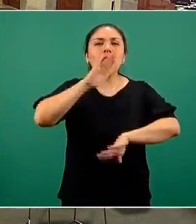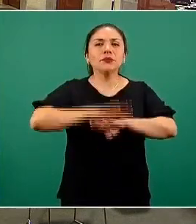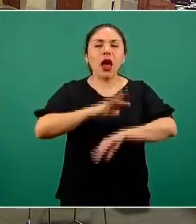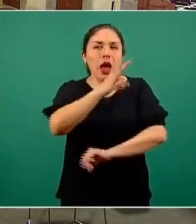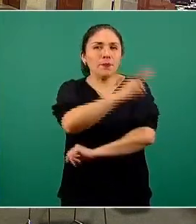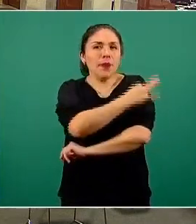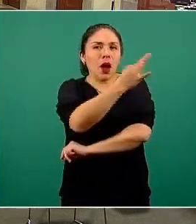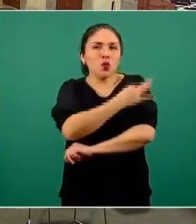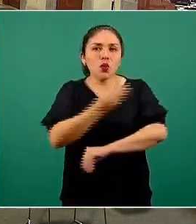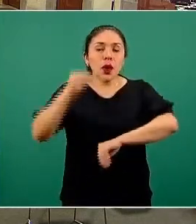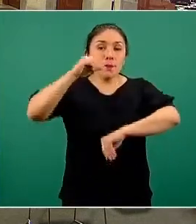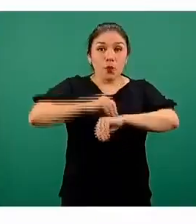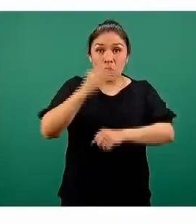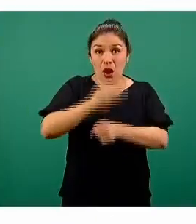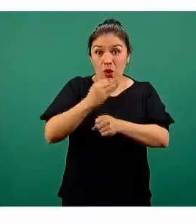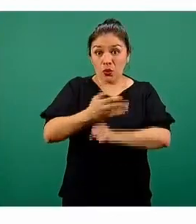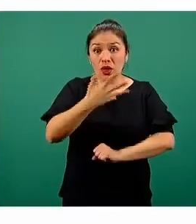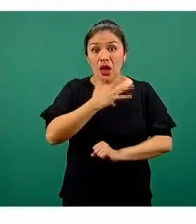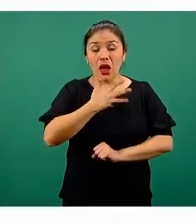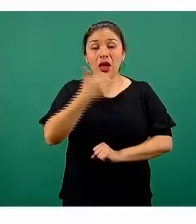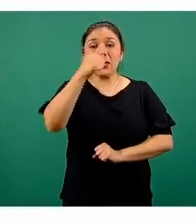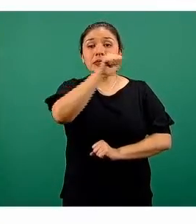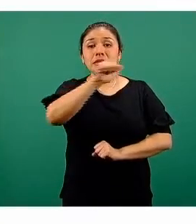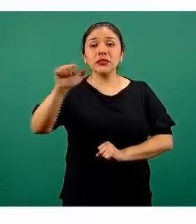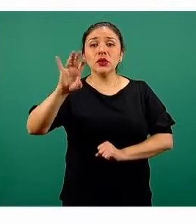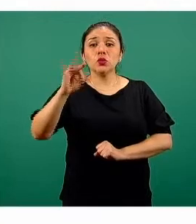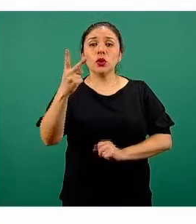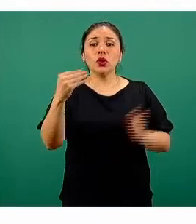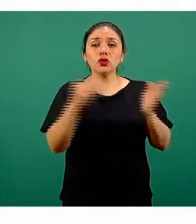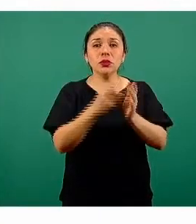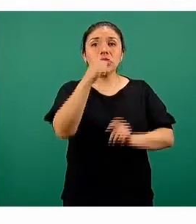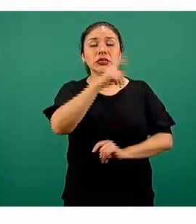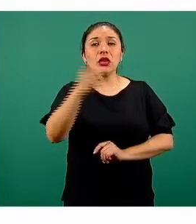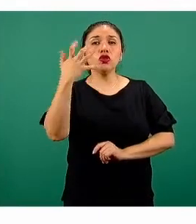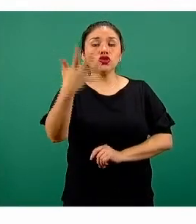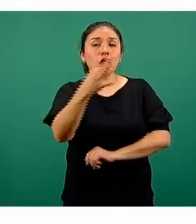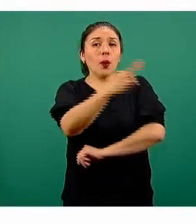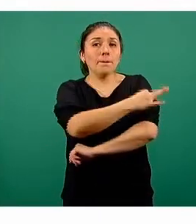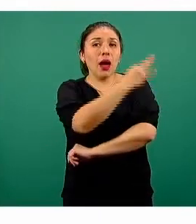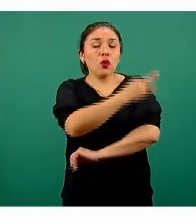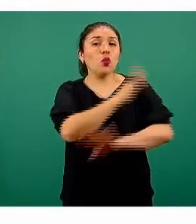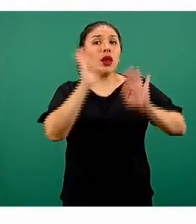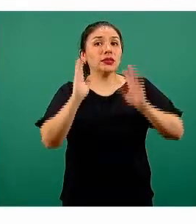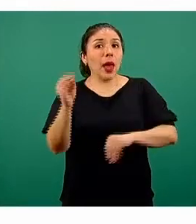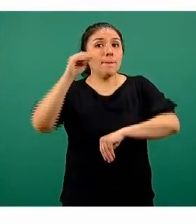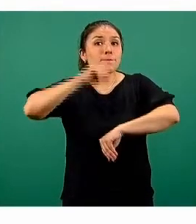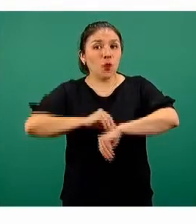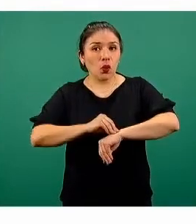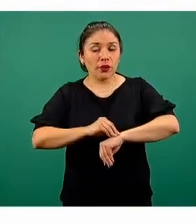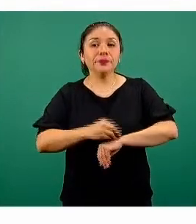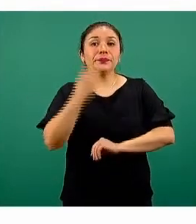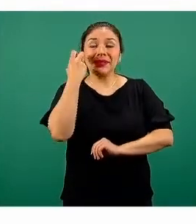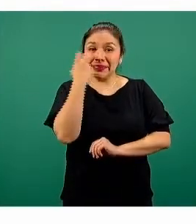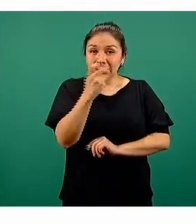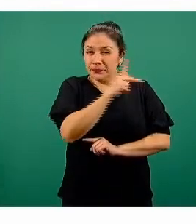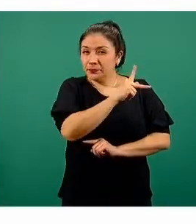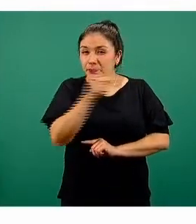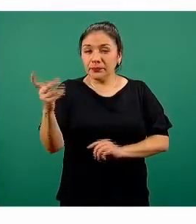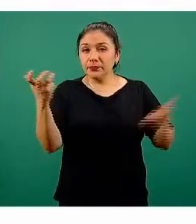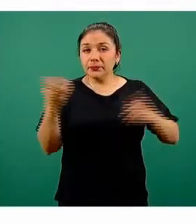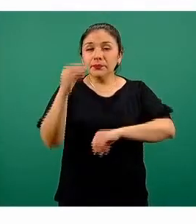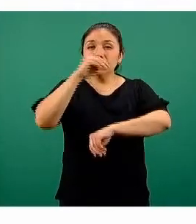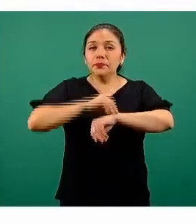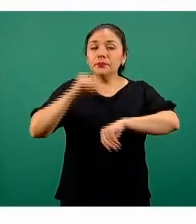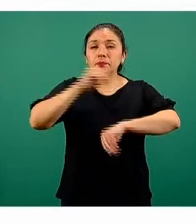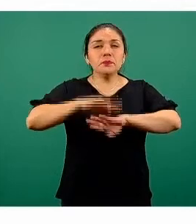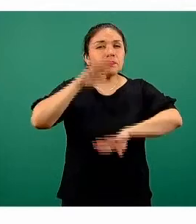aplicación. En este momento tenemos seiscientas cuarenta y dos mil ciento cinco vacunas aplicadas y estas se aplicaron